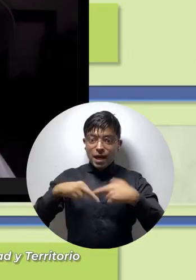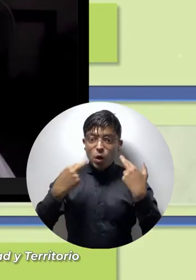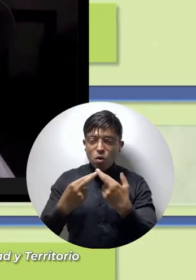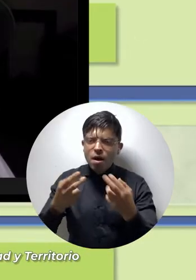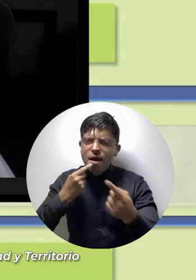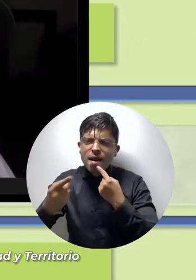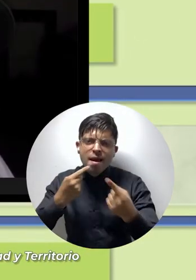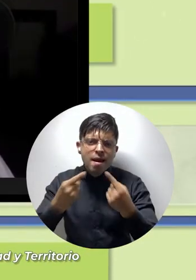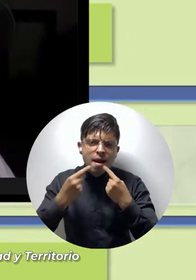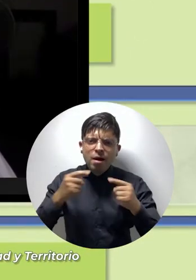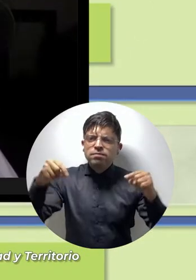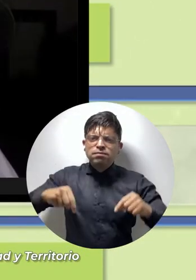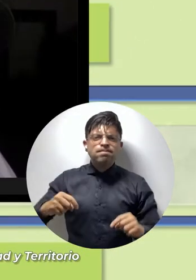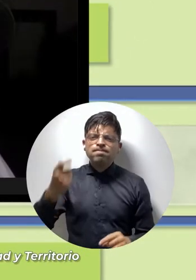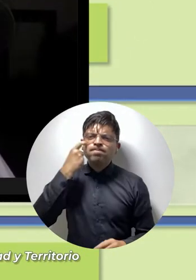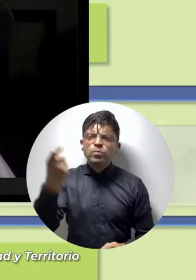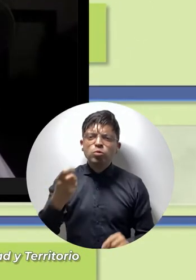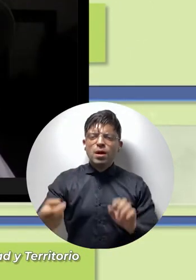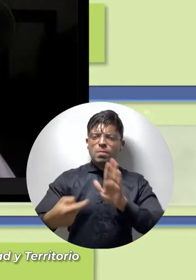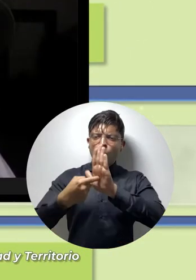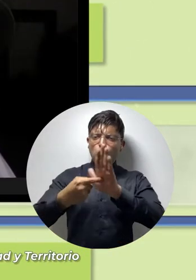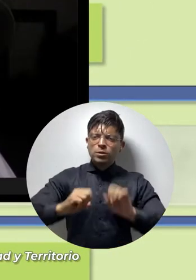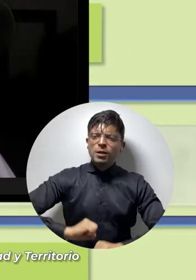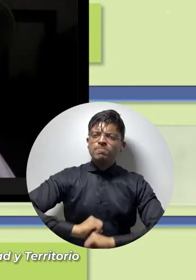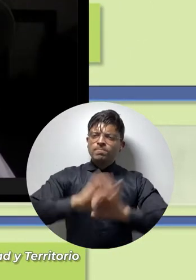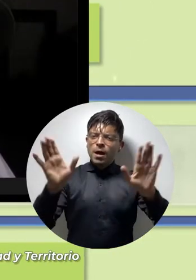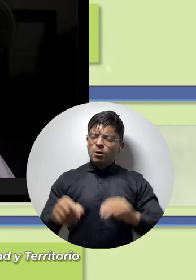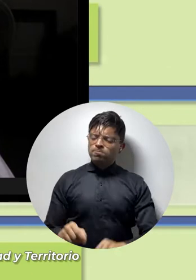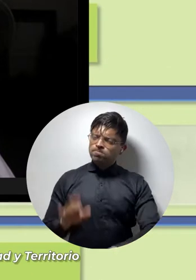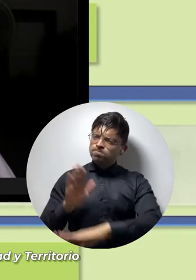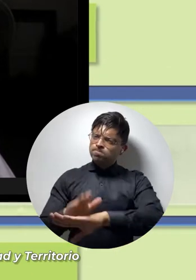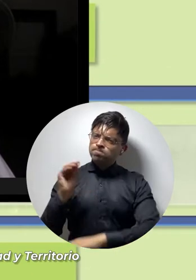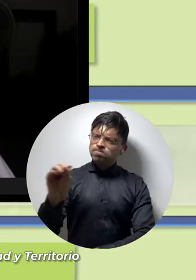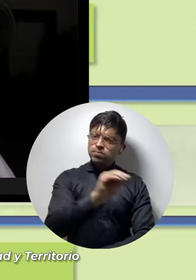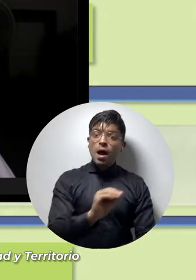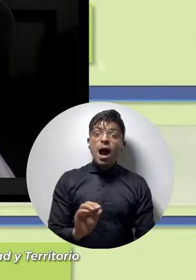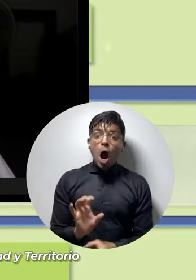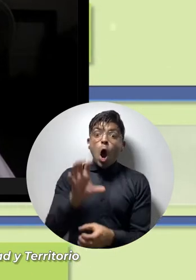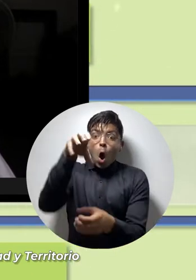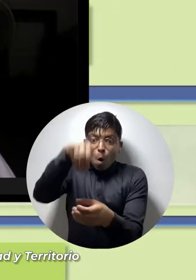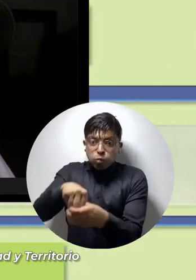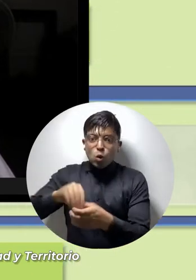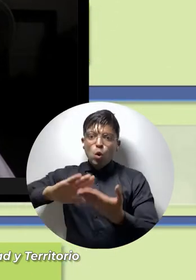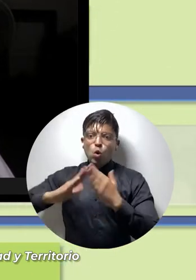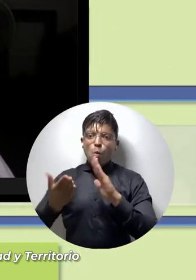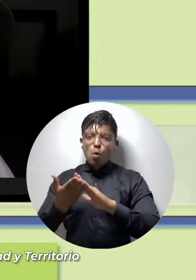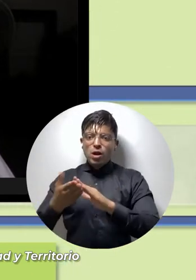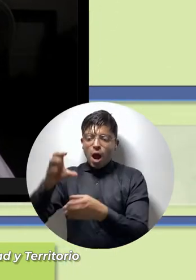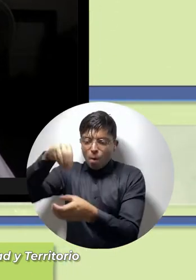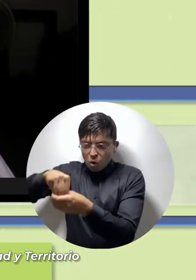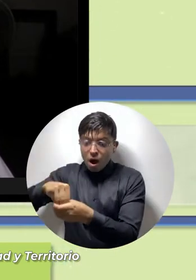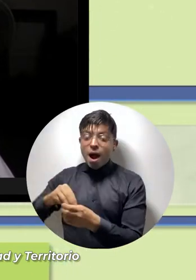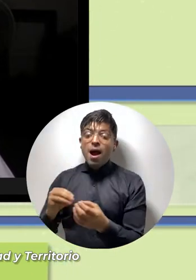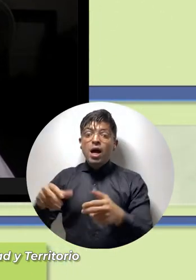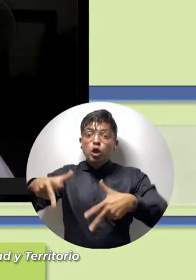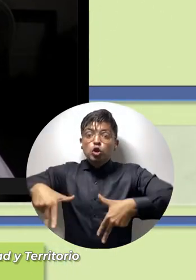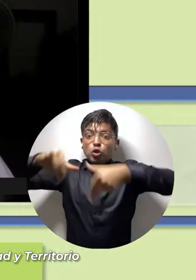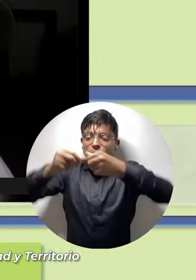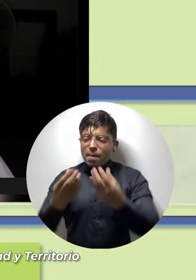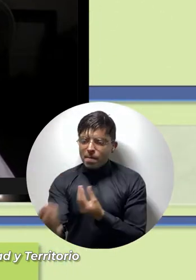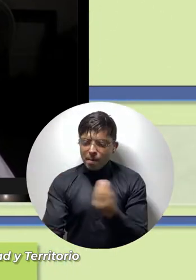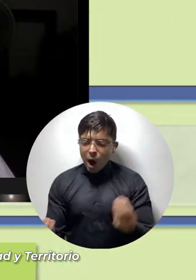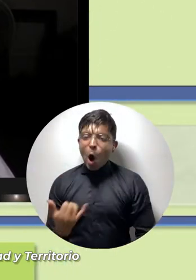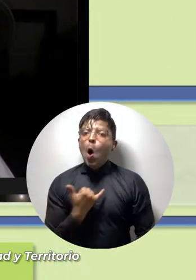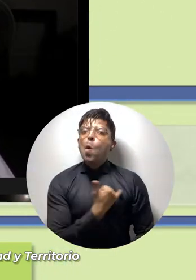busca visibilizar, denunciar que al interior de las comunidades y micro sociedades